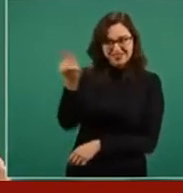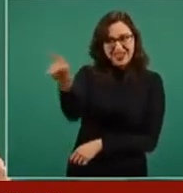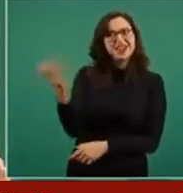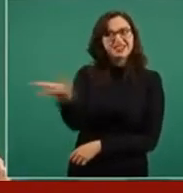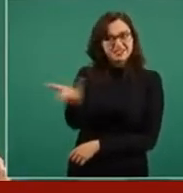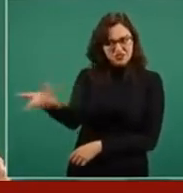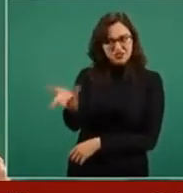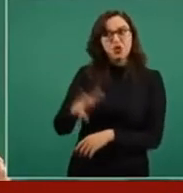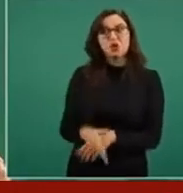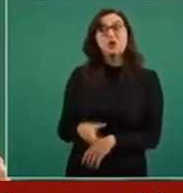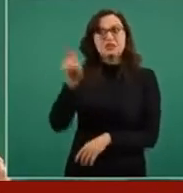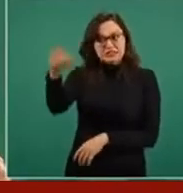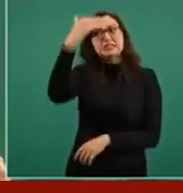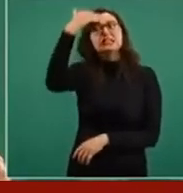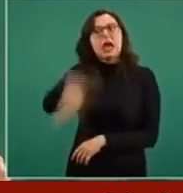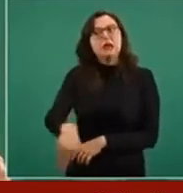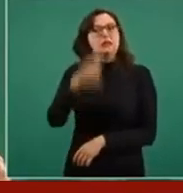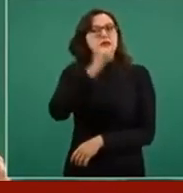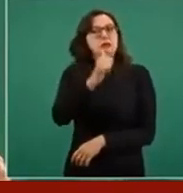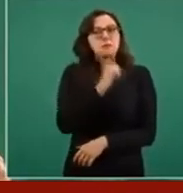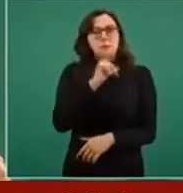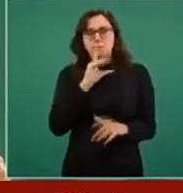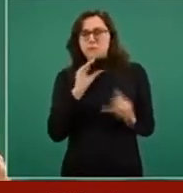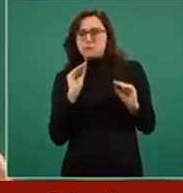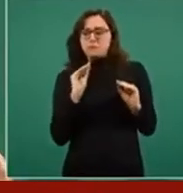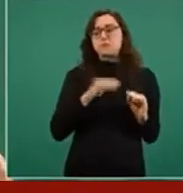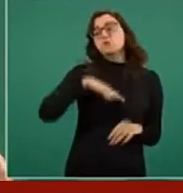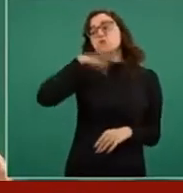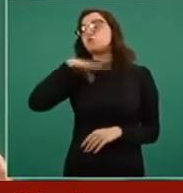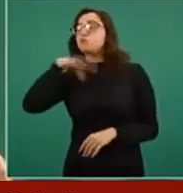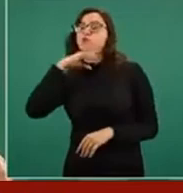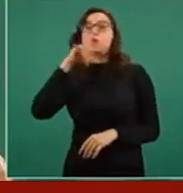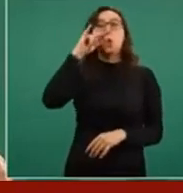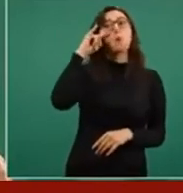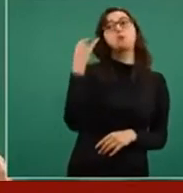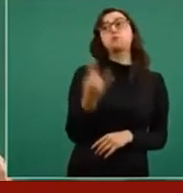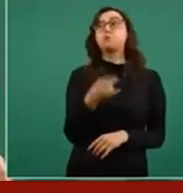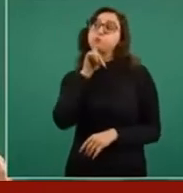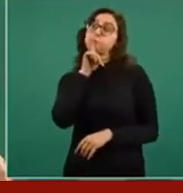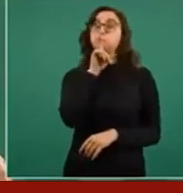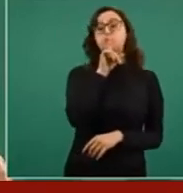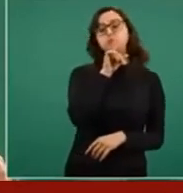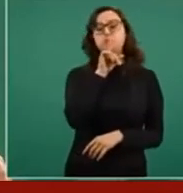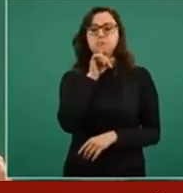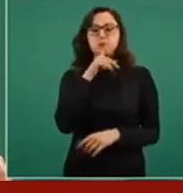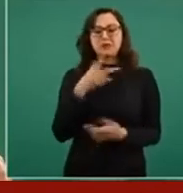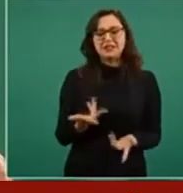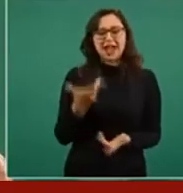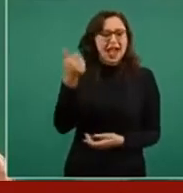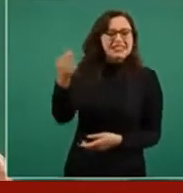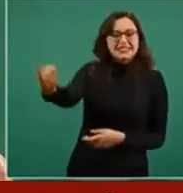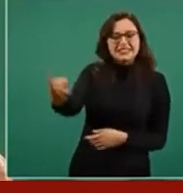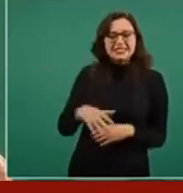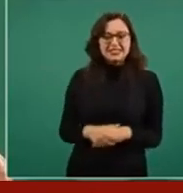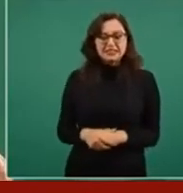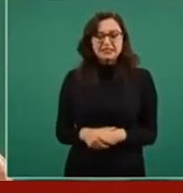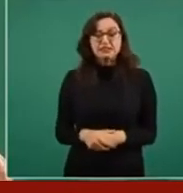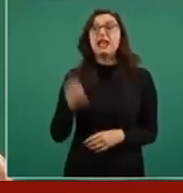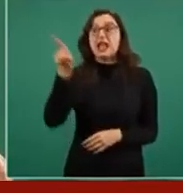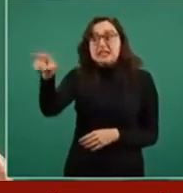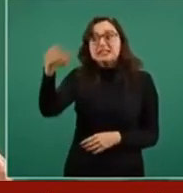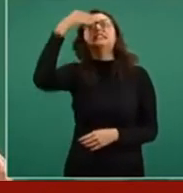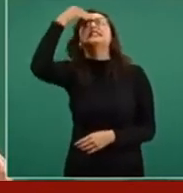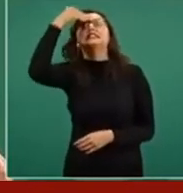y se quedó callado y nunca protestó, que se utilizaban recursos